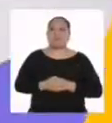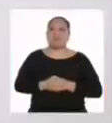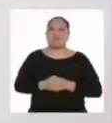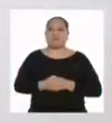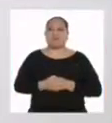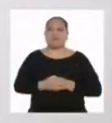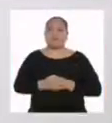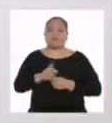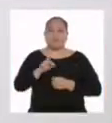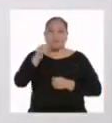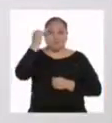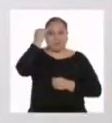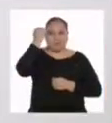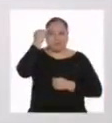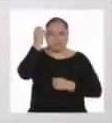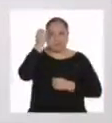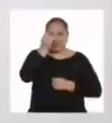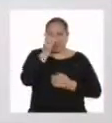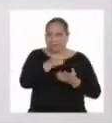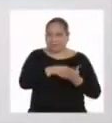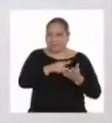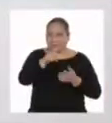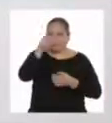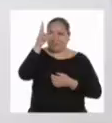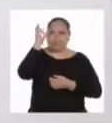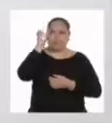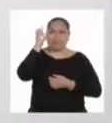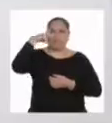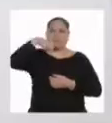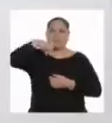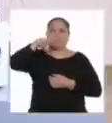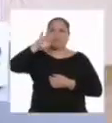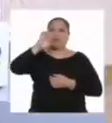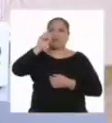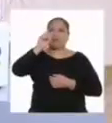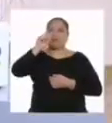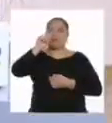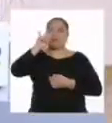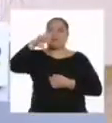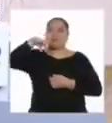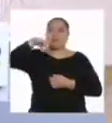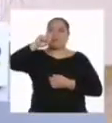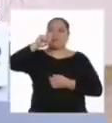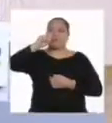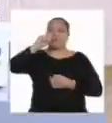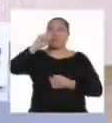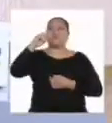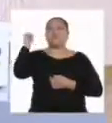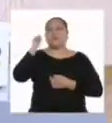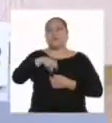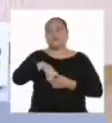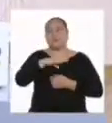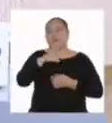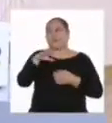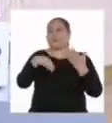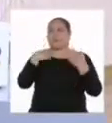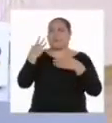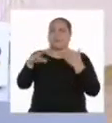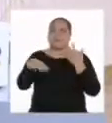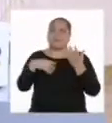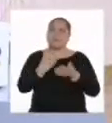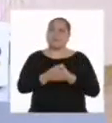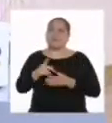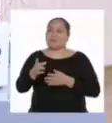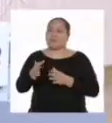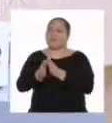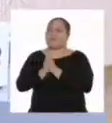Me imagino que alguna vez has escuchado la palabra presupuesto. Sí, todo el tiempo. Cada vez